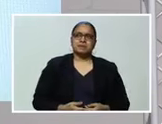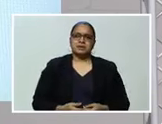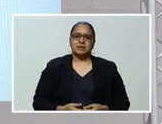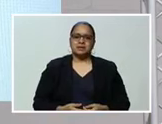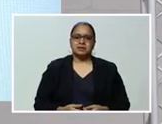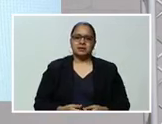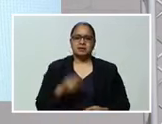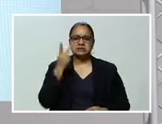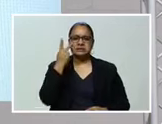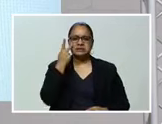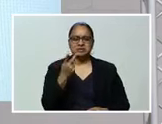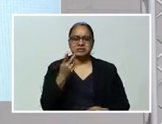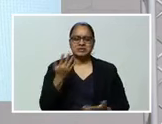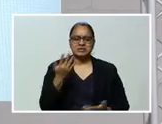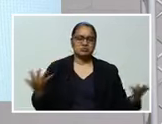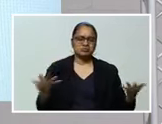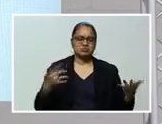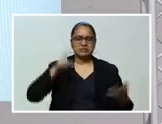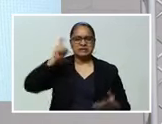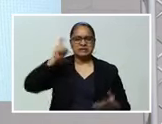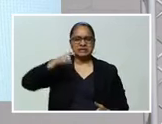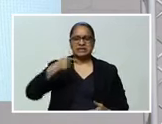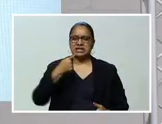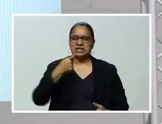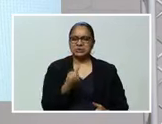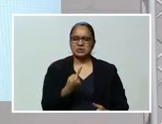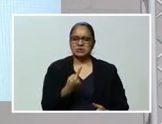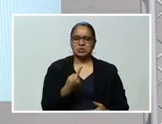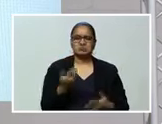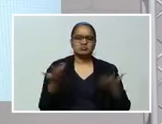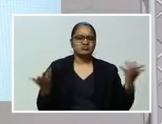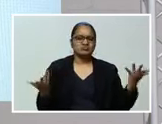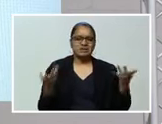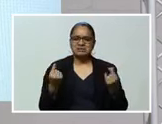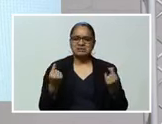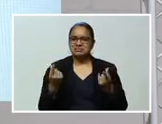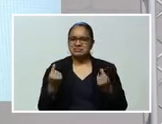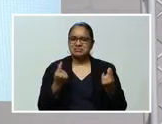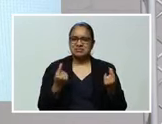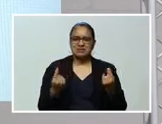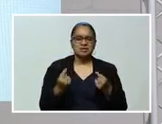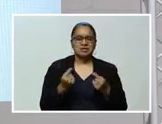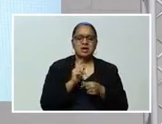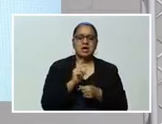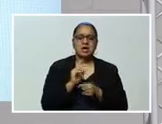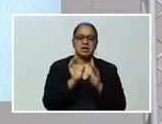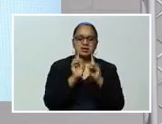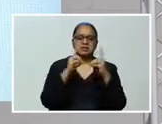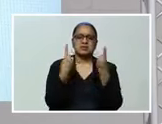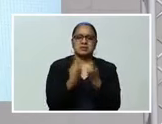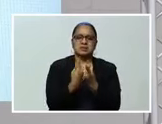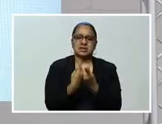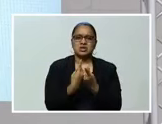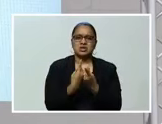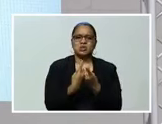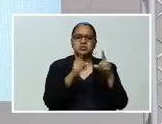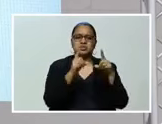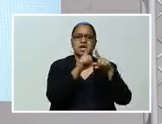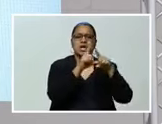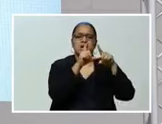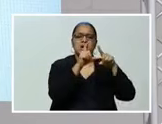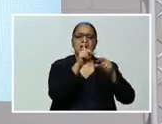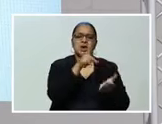Hemos visto y es necesario revisar qué es lo que está pasando con el Departamento de Cortés Y tratar de entender